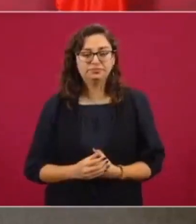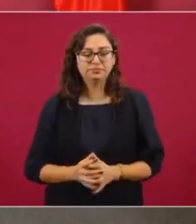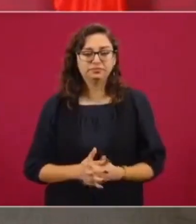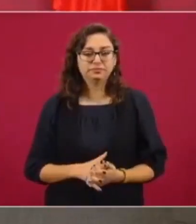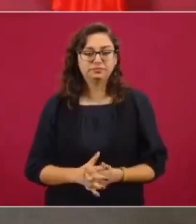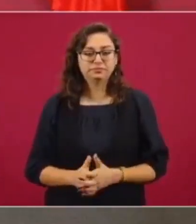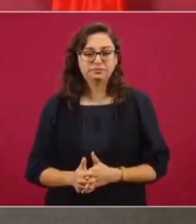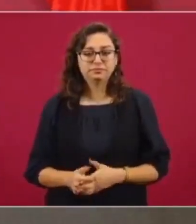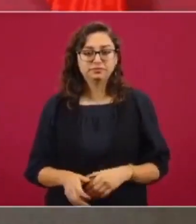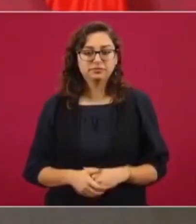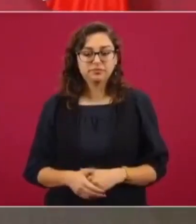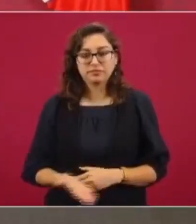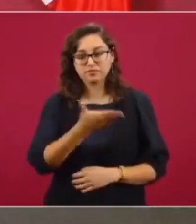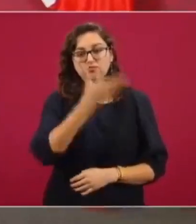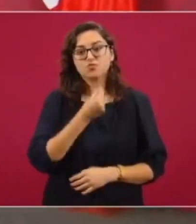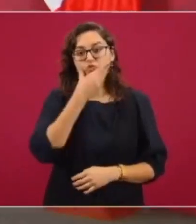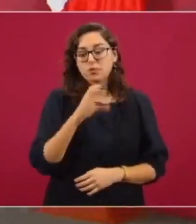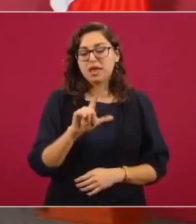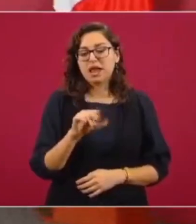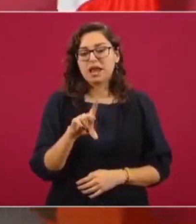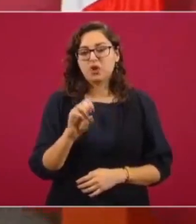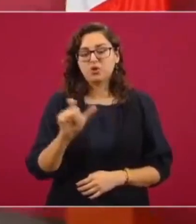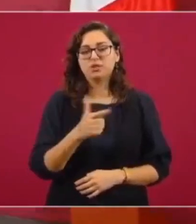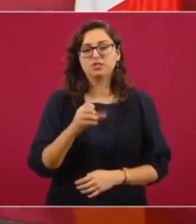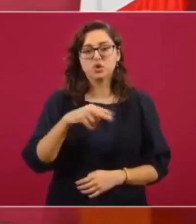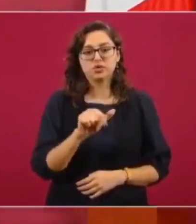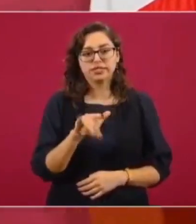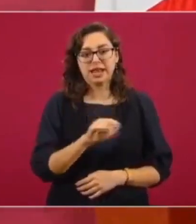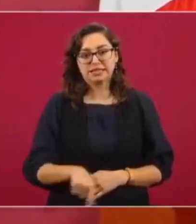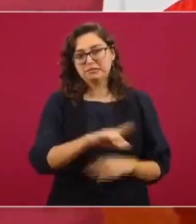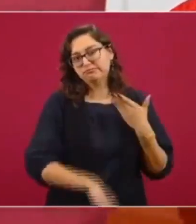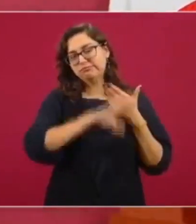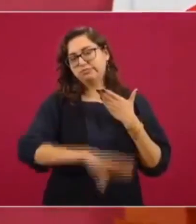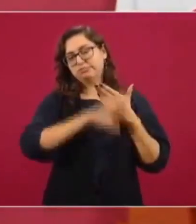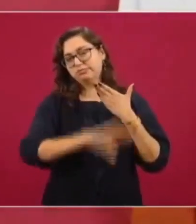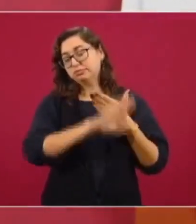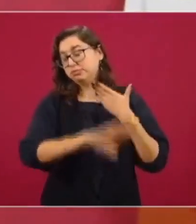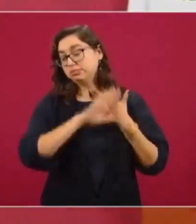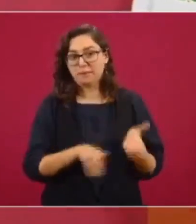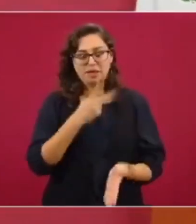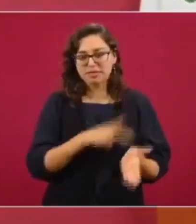Entonces, este es el señor Claudio X. González, que es nuestro adversario.